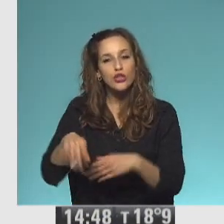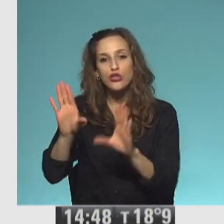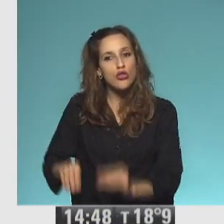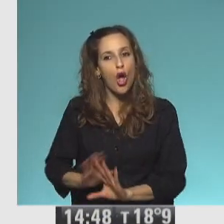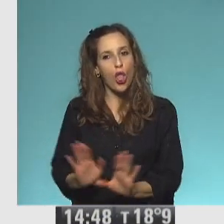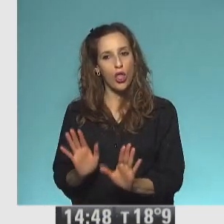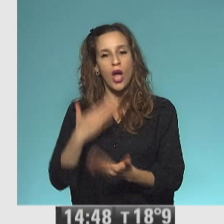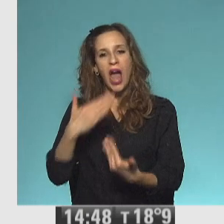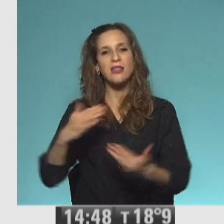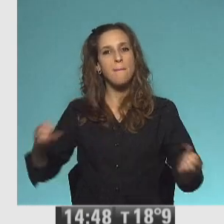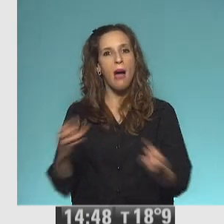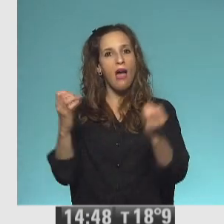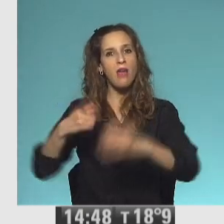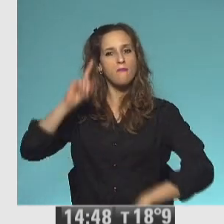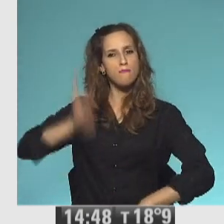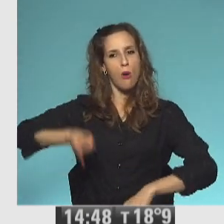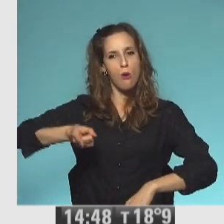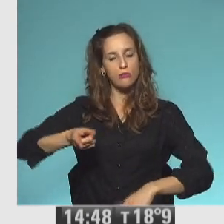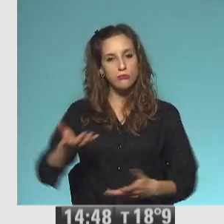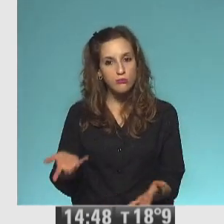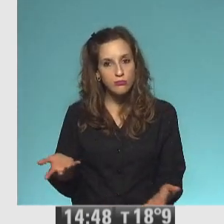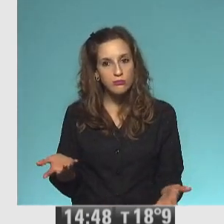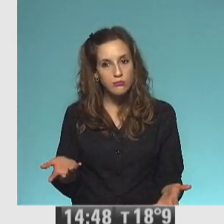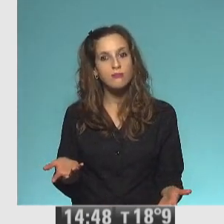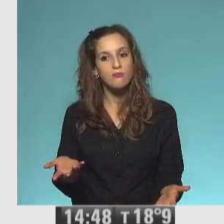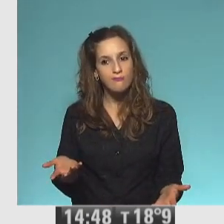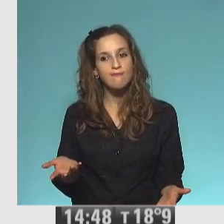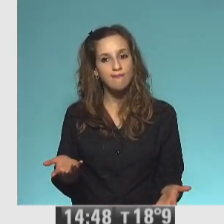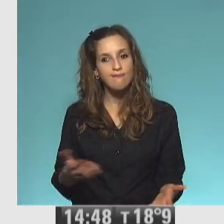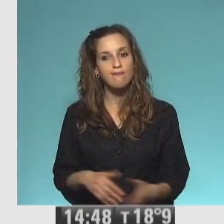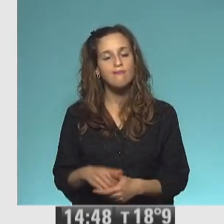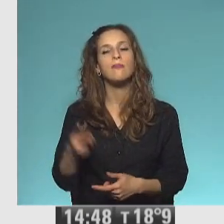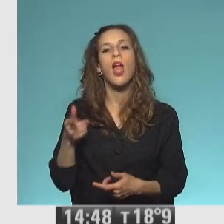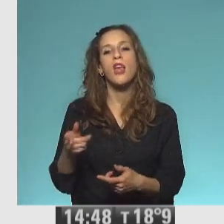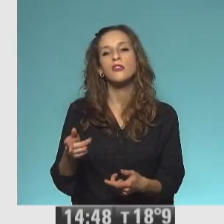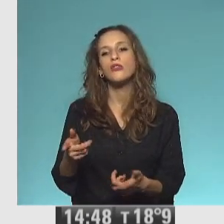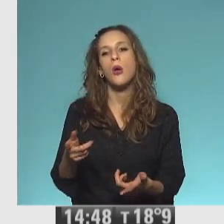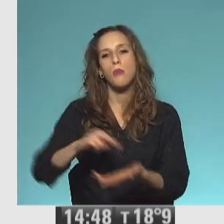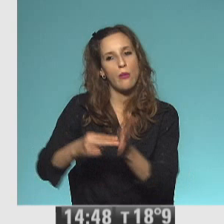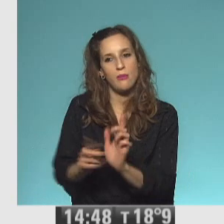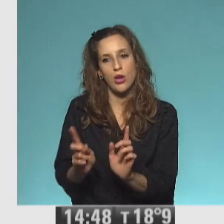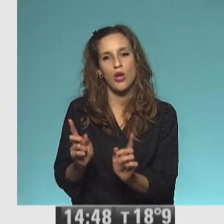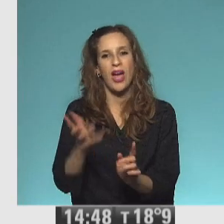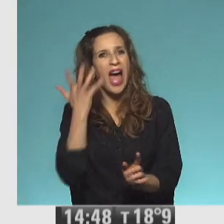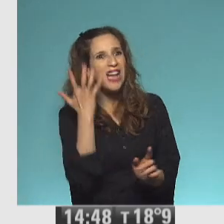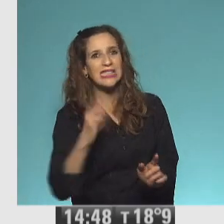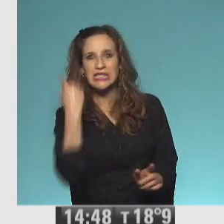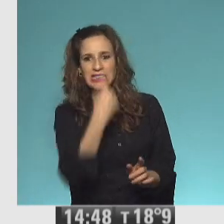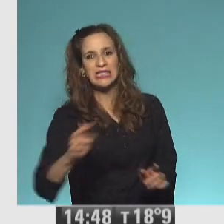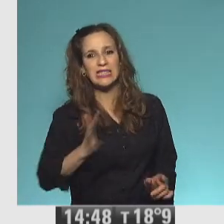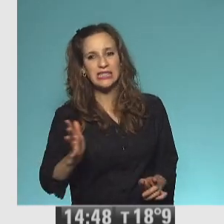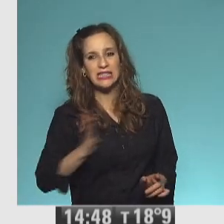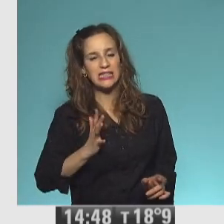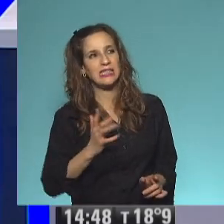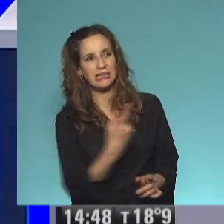mágica, abra cadabra. Él tenía los ojos y el pelo del mismo color. Bien, y eso no fue un problema. como asustado el gato ahí, ¿no? Como que no le gustó mucho. Te pregunto,